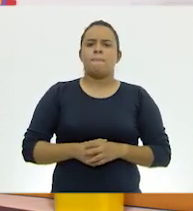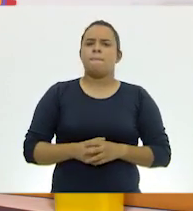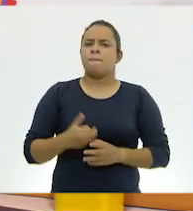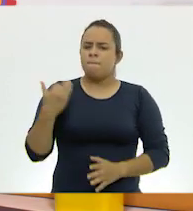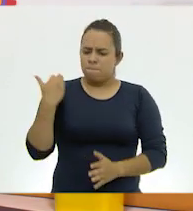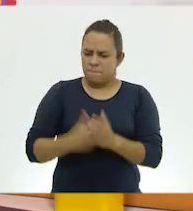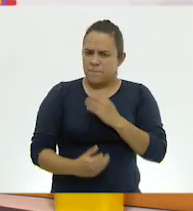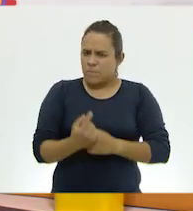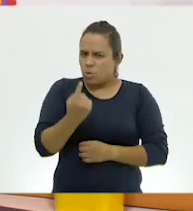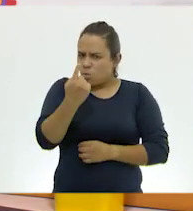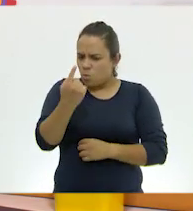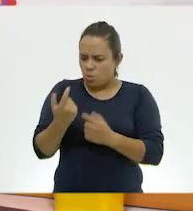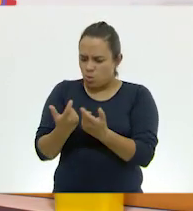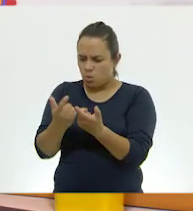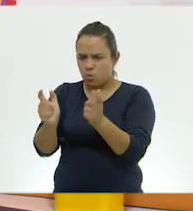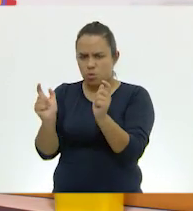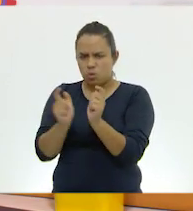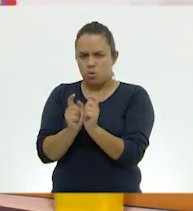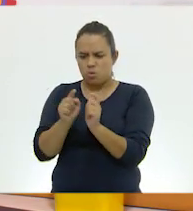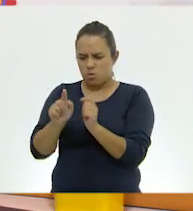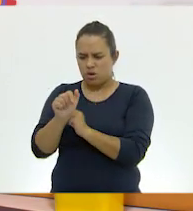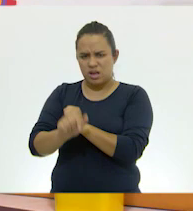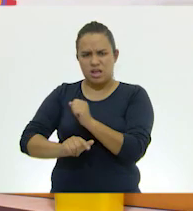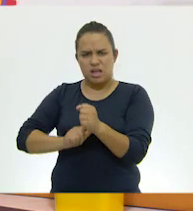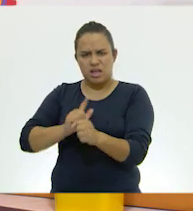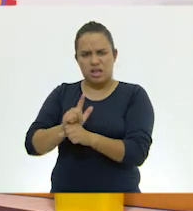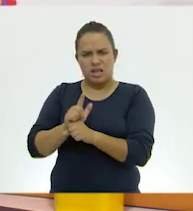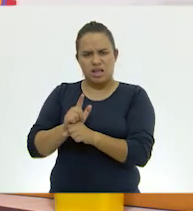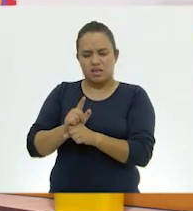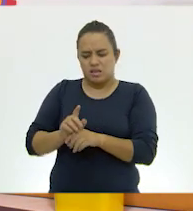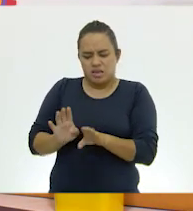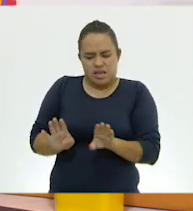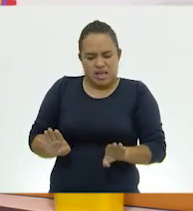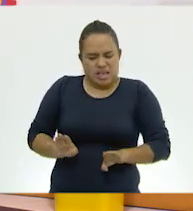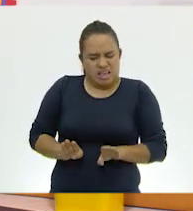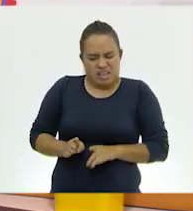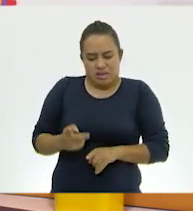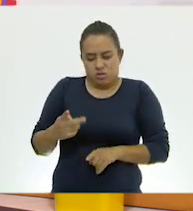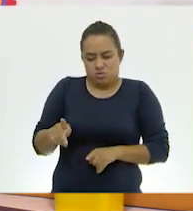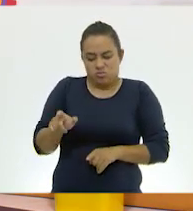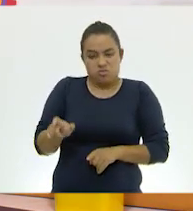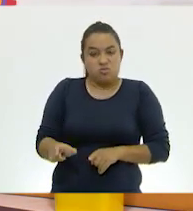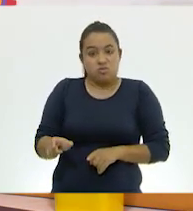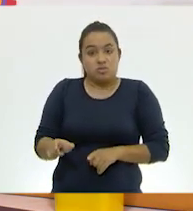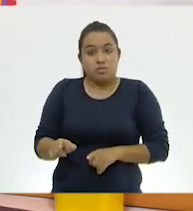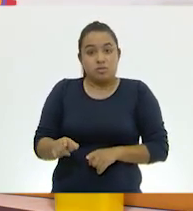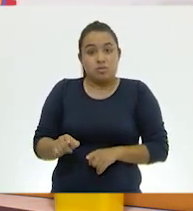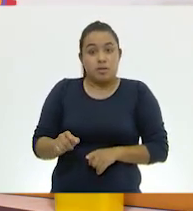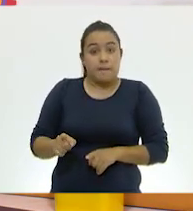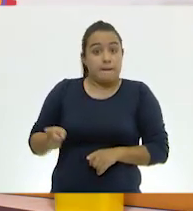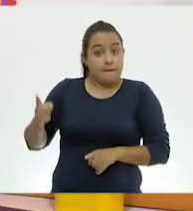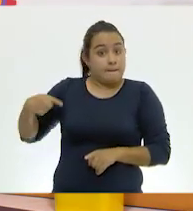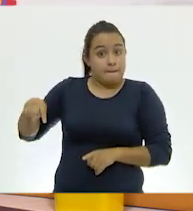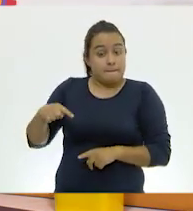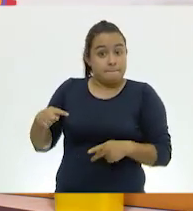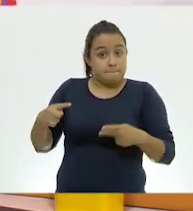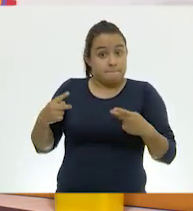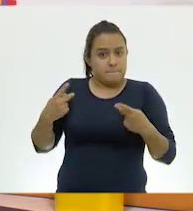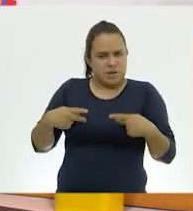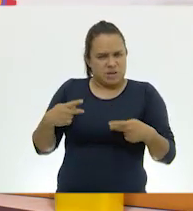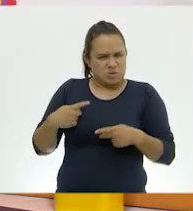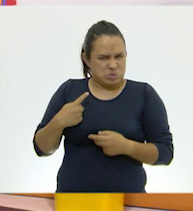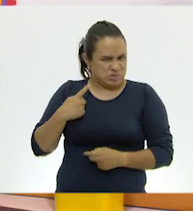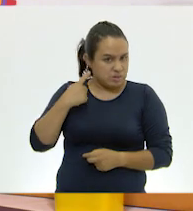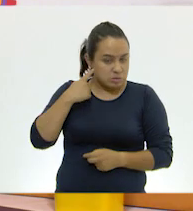un grupo de animales muy característico que la verdad muy pocas personas seguramente habían